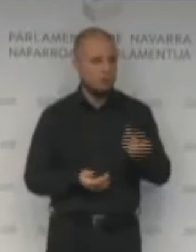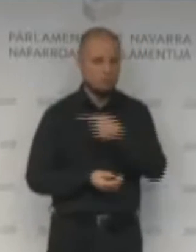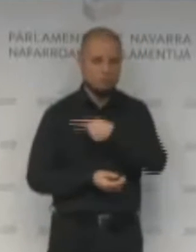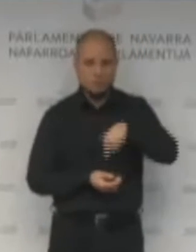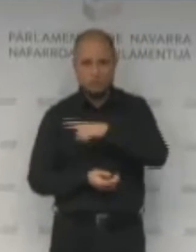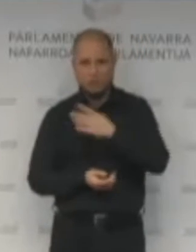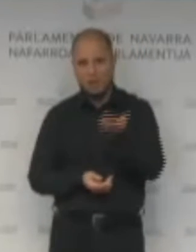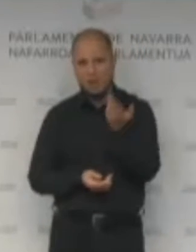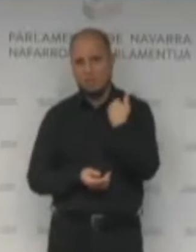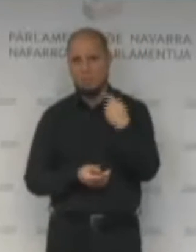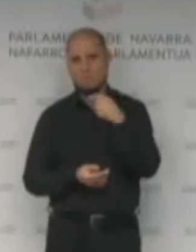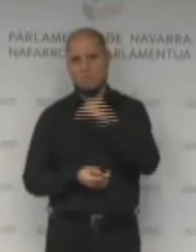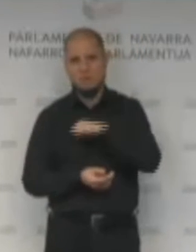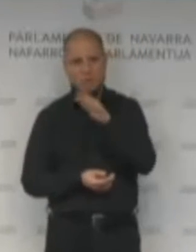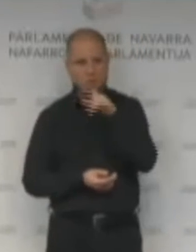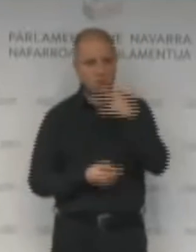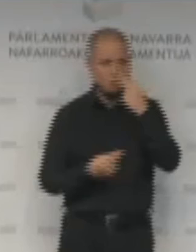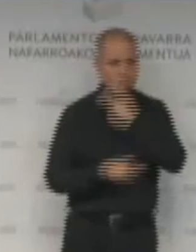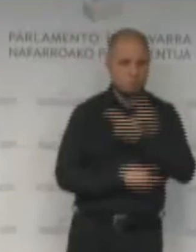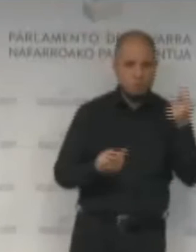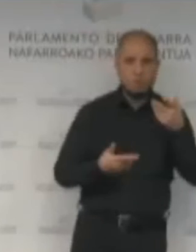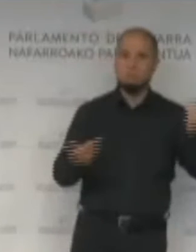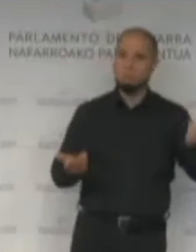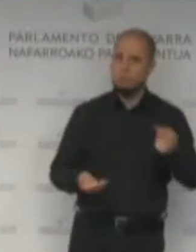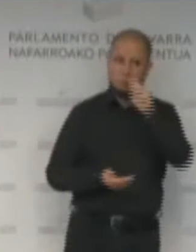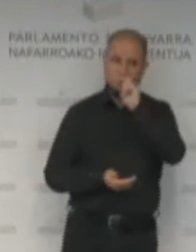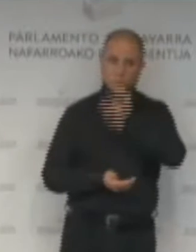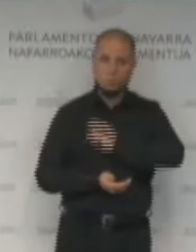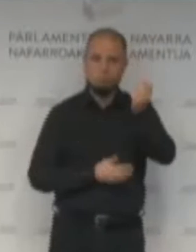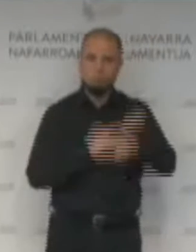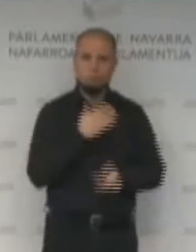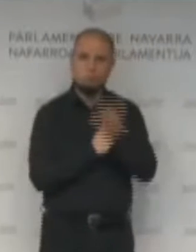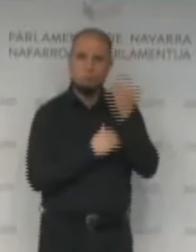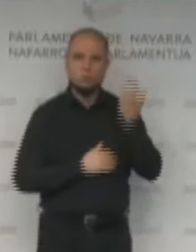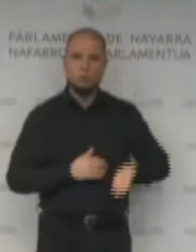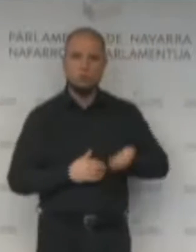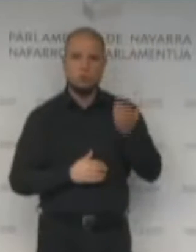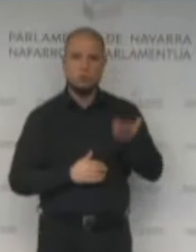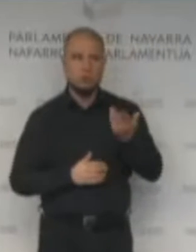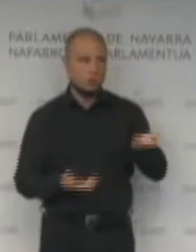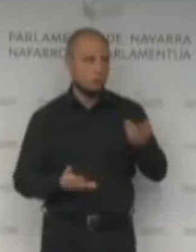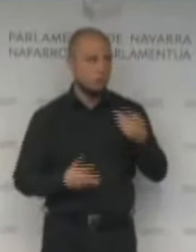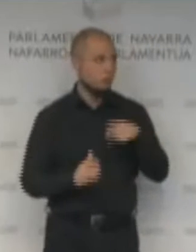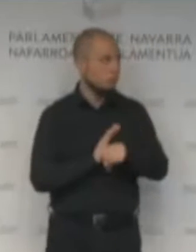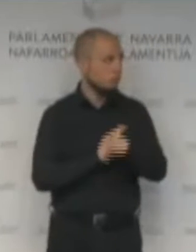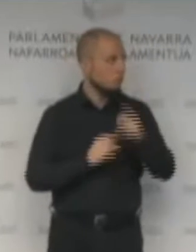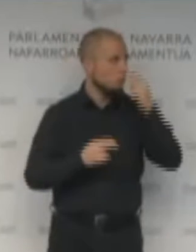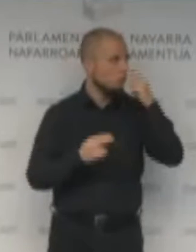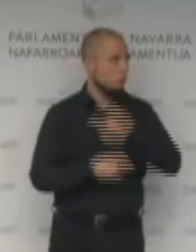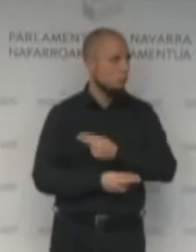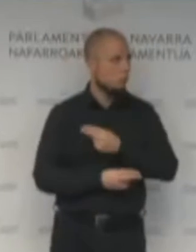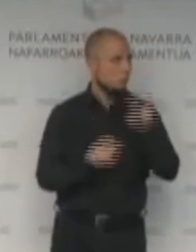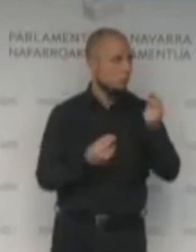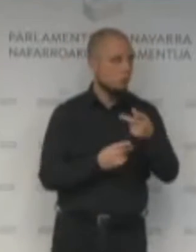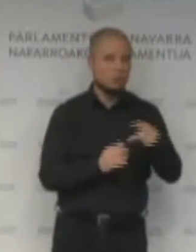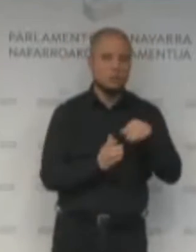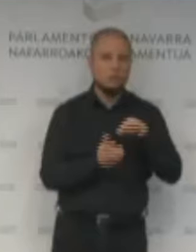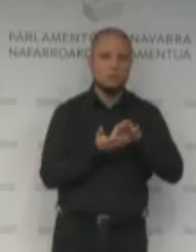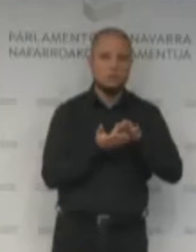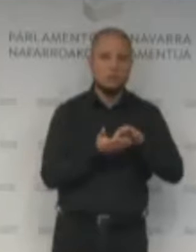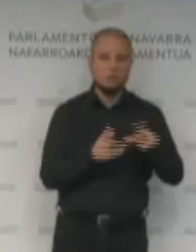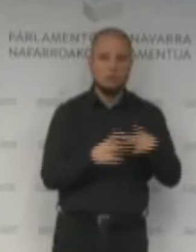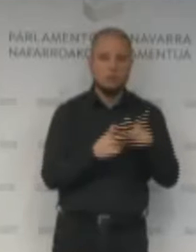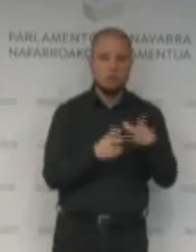creación de la Fundación, por lo que implica de revertir la gestión y prestación públicas de algunos servicios sociales hasta ahora